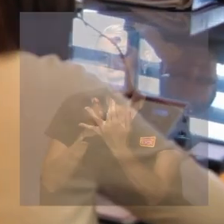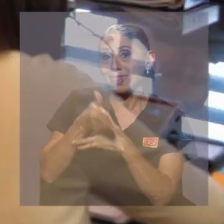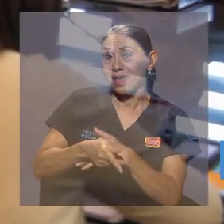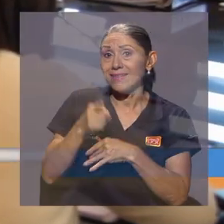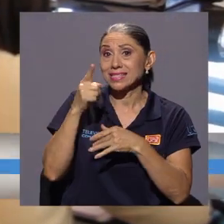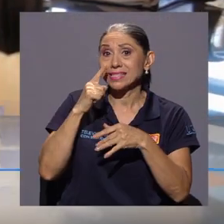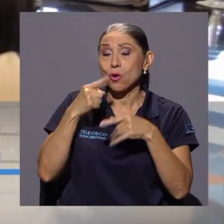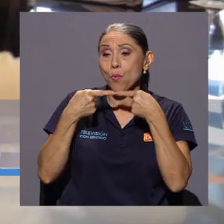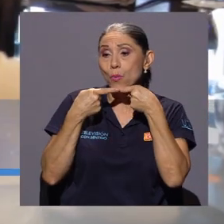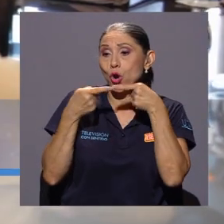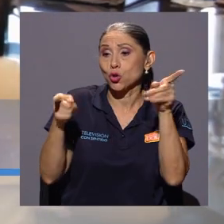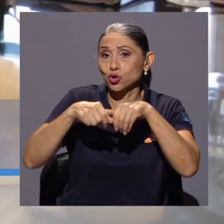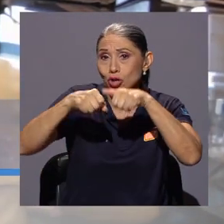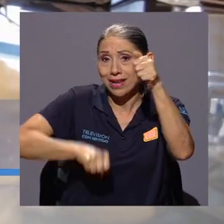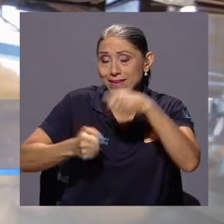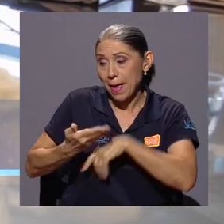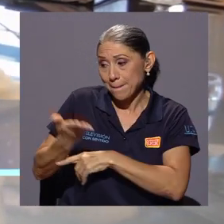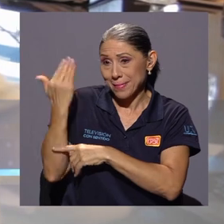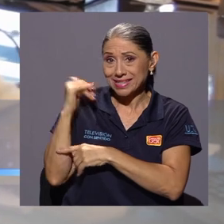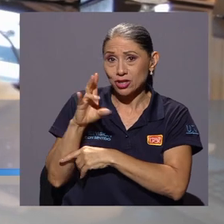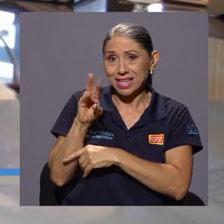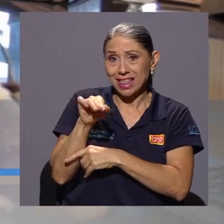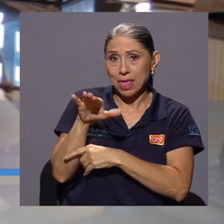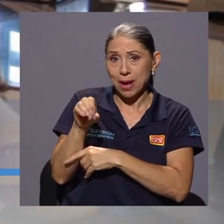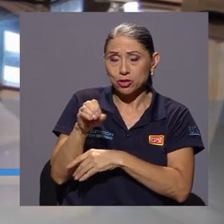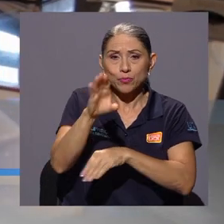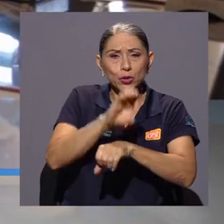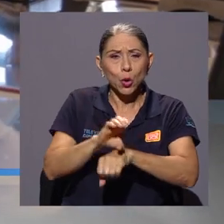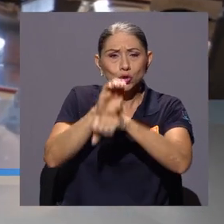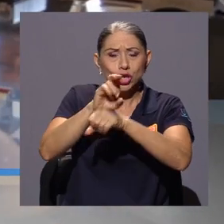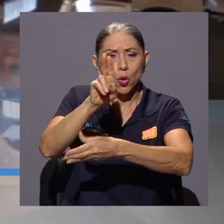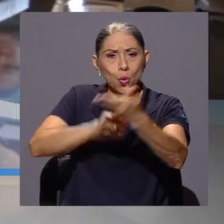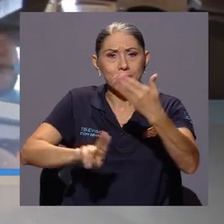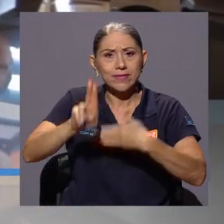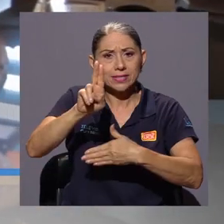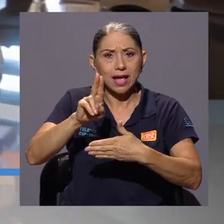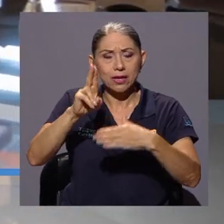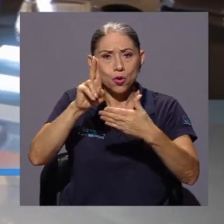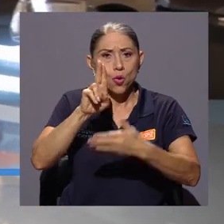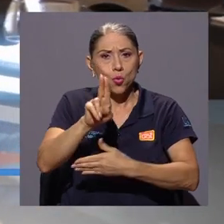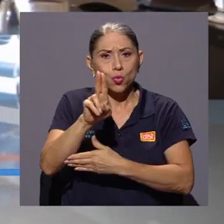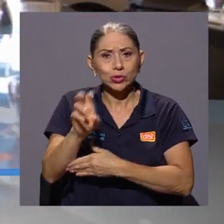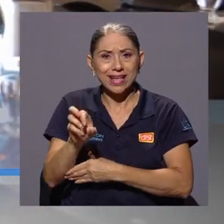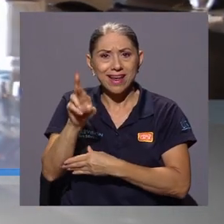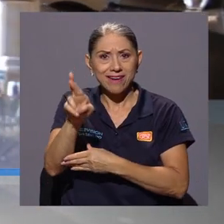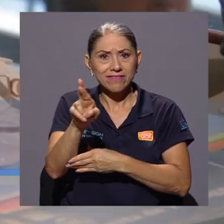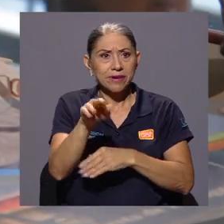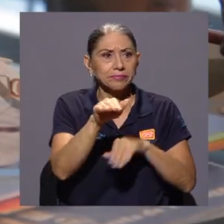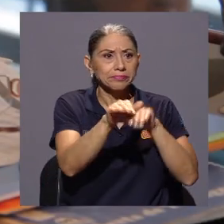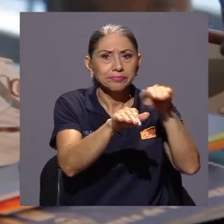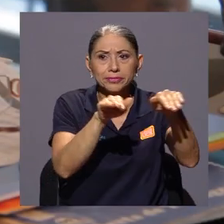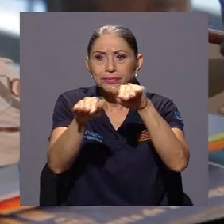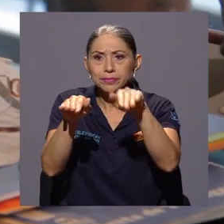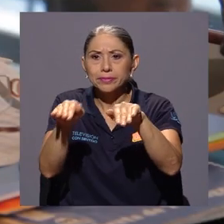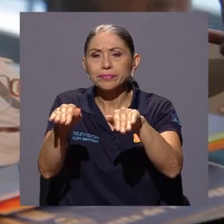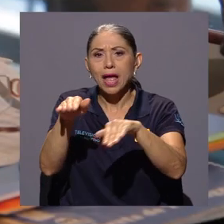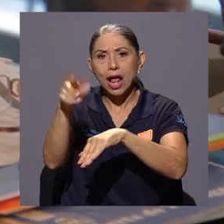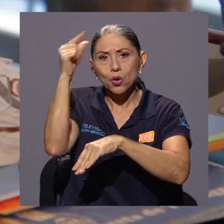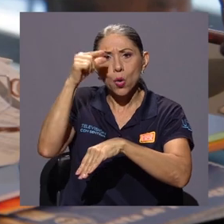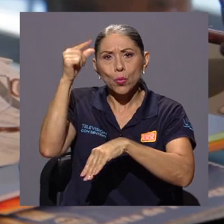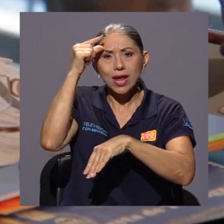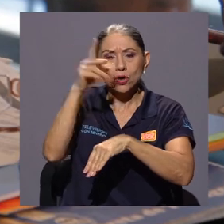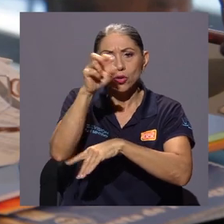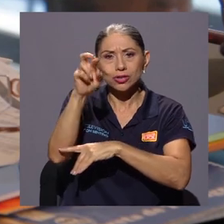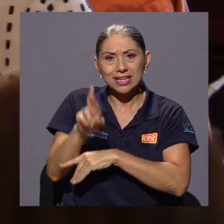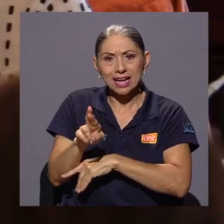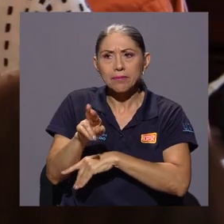A través de un pronunciamiento emitido el pasado 7 de mayo, el Consejo Universitario de la Universidad de Costa Rica hizo un llamado al Gobierno